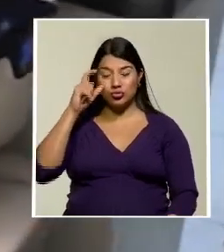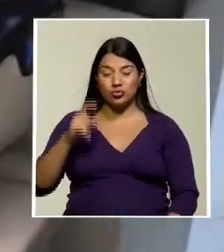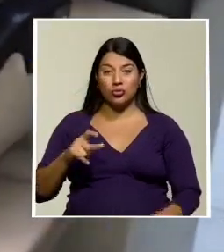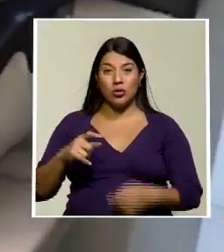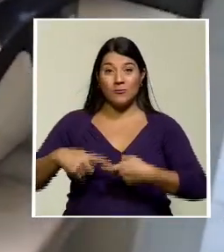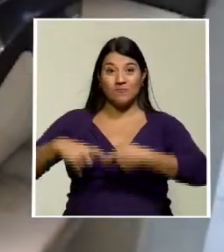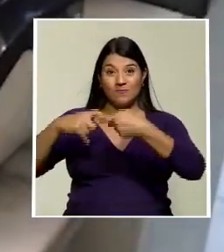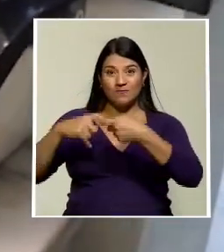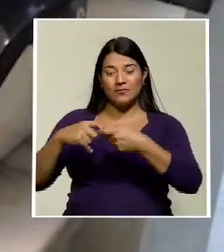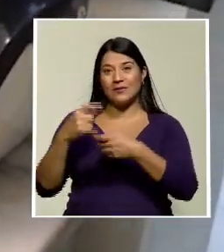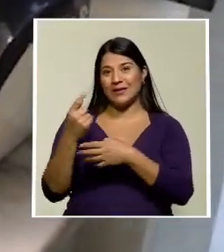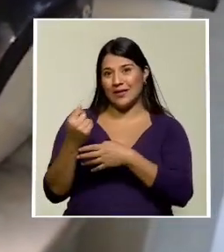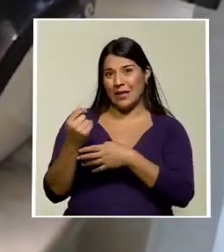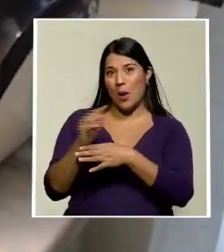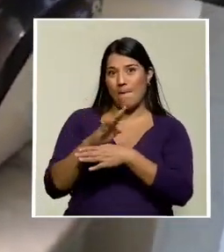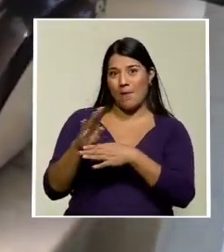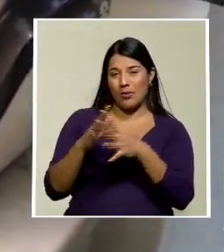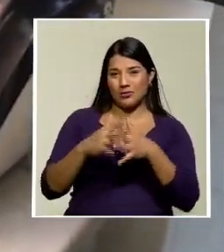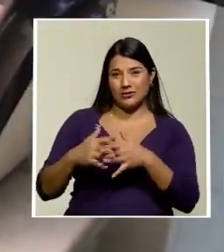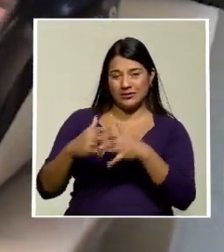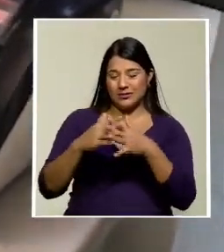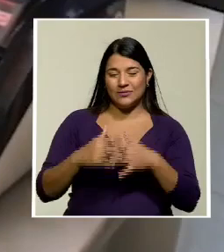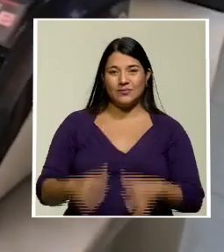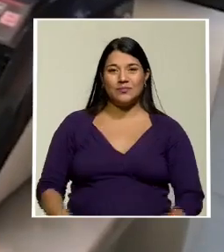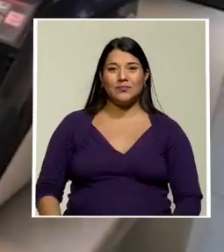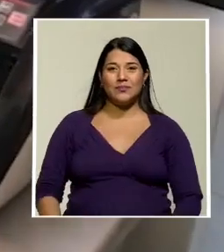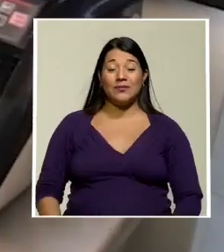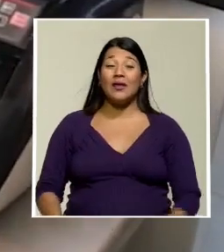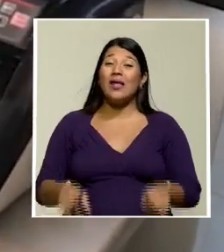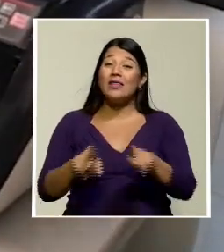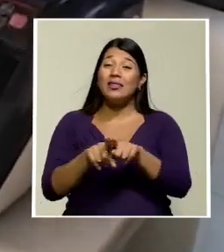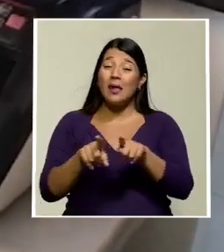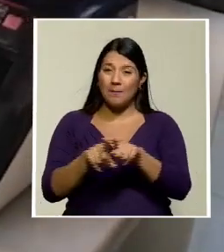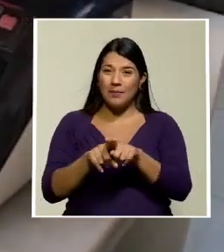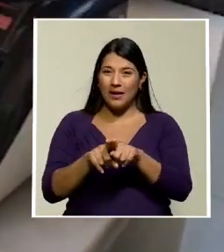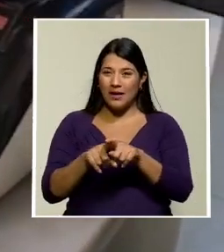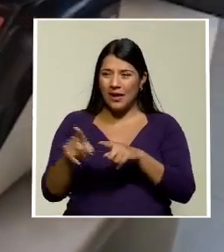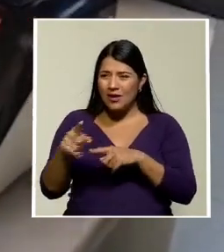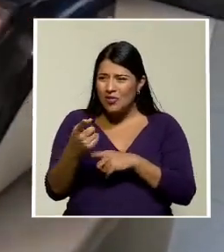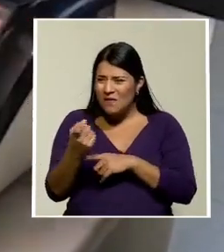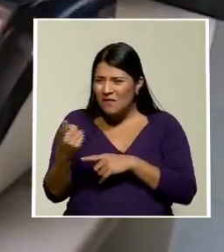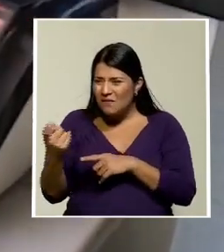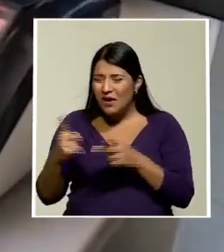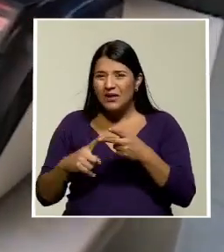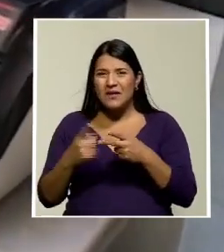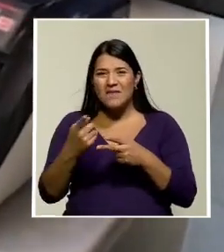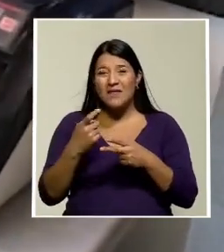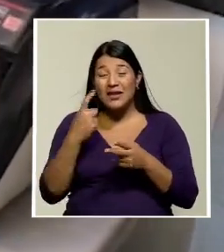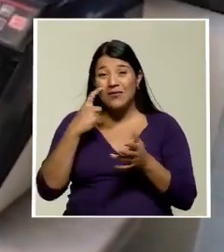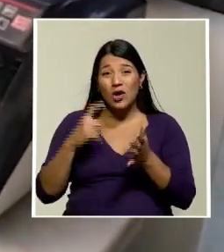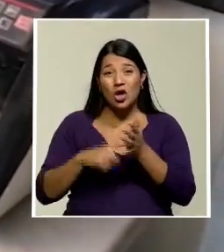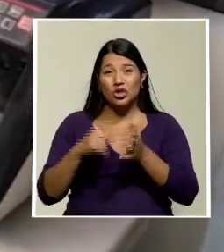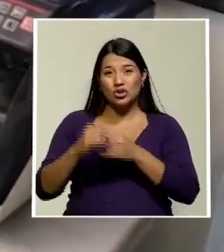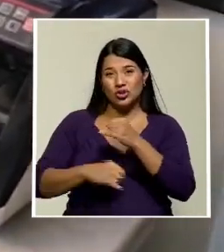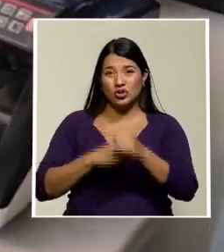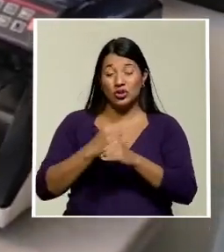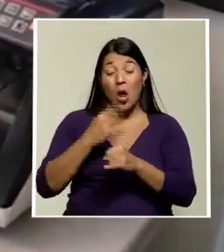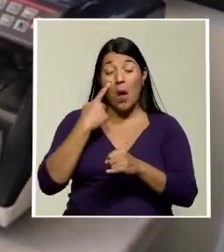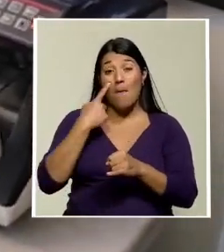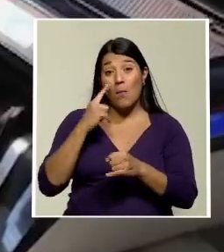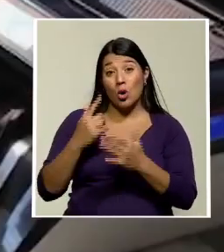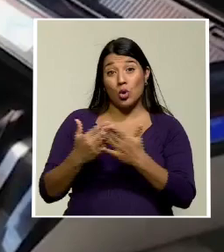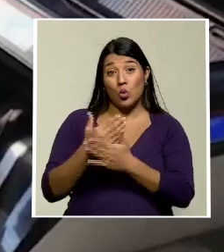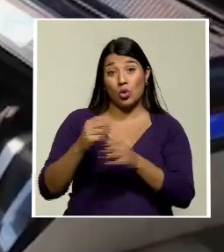estadounidenses a esto se suma la sequía que sufre el territorio y la falta de reconocimiento internacional al nuevo régimen